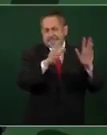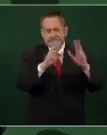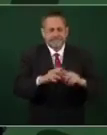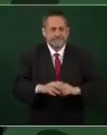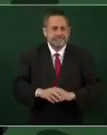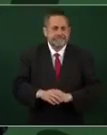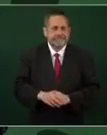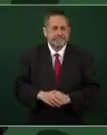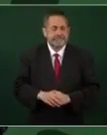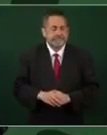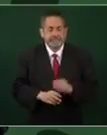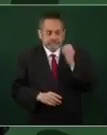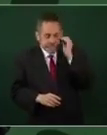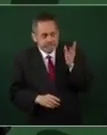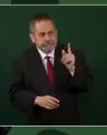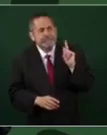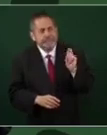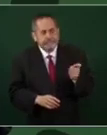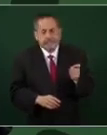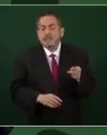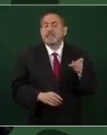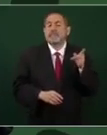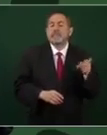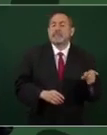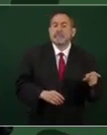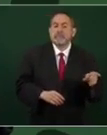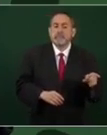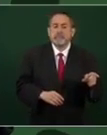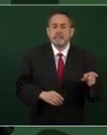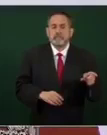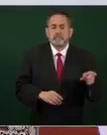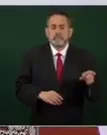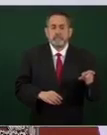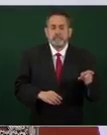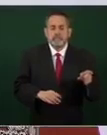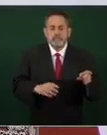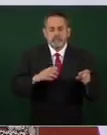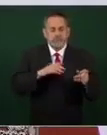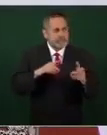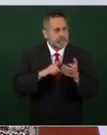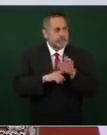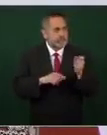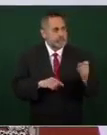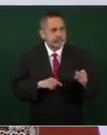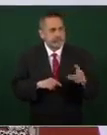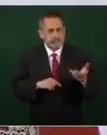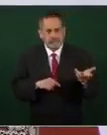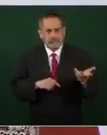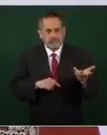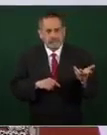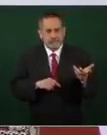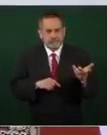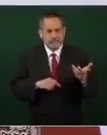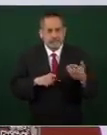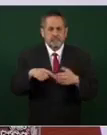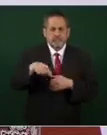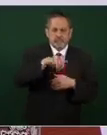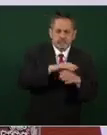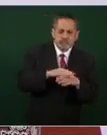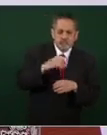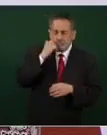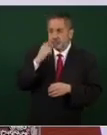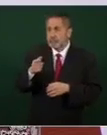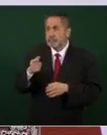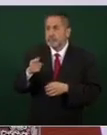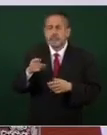de que había consigna de rematar